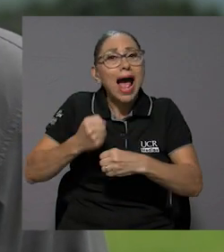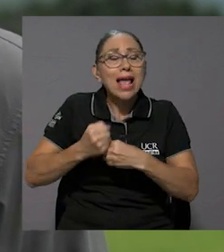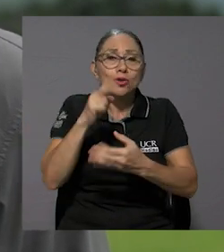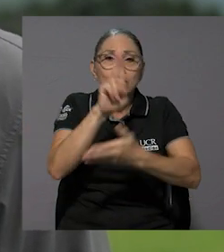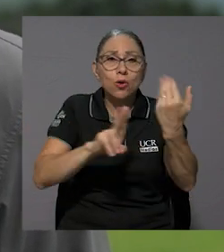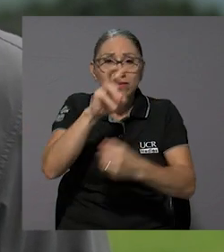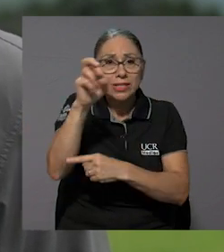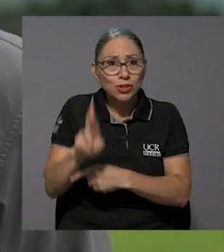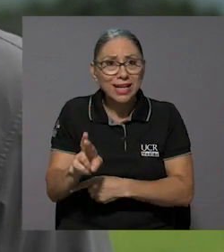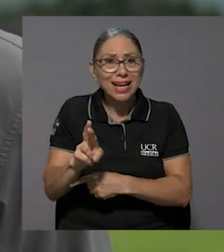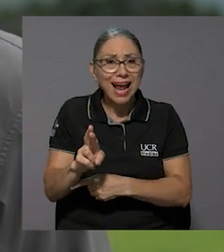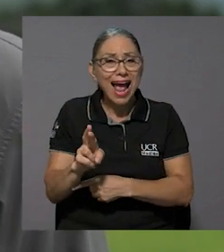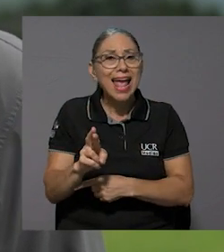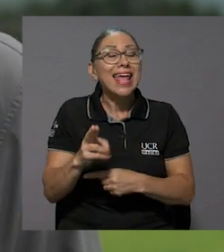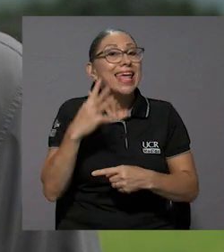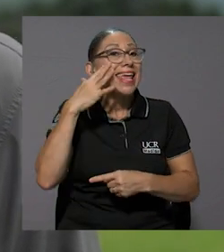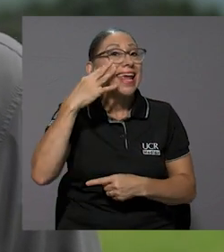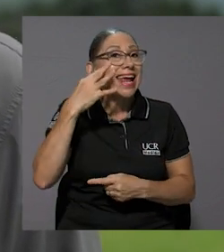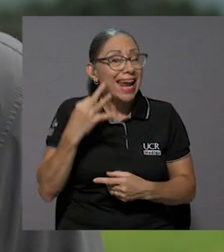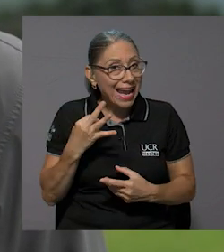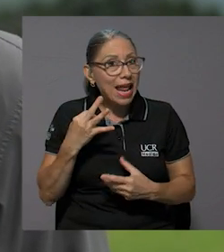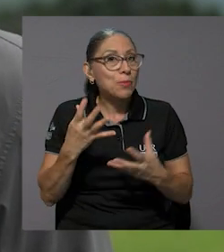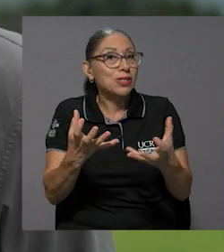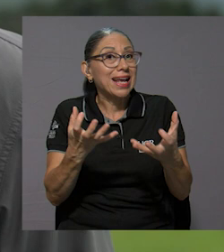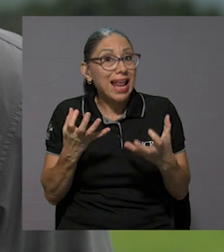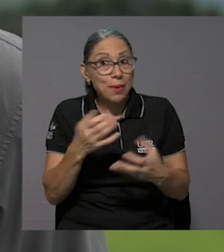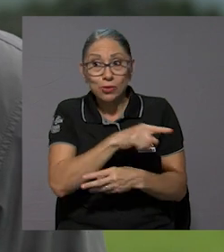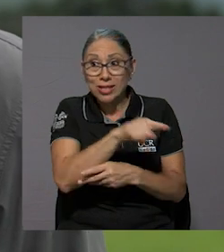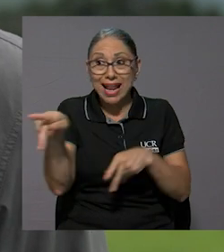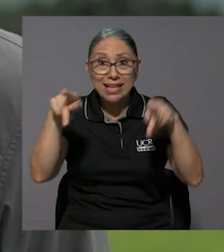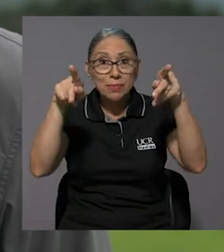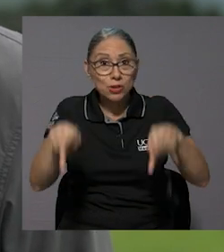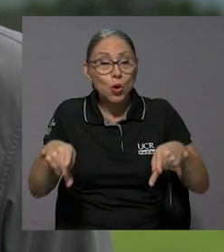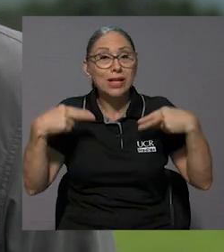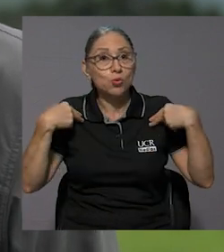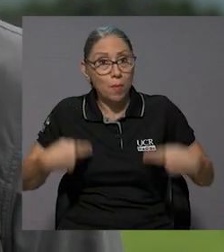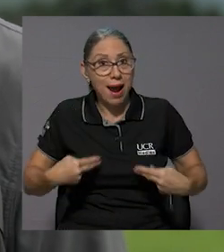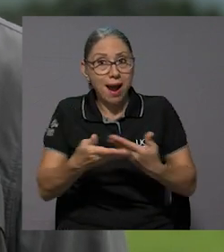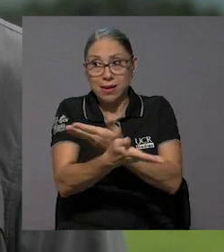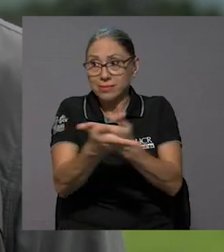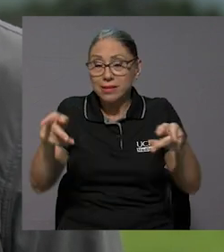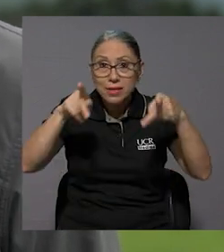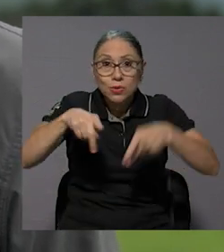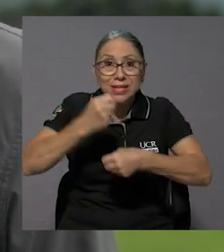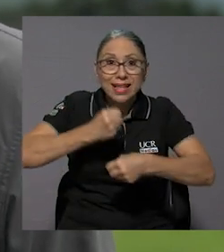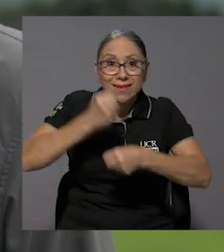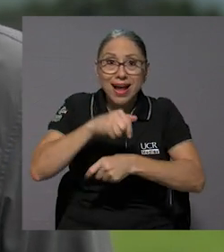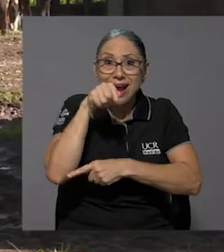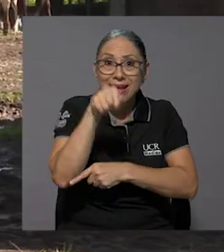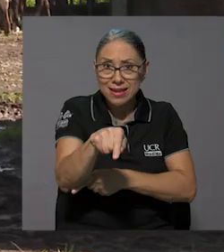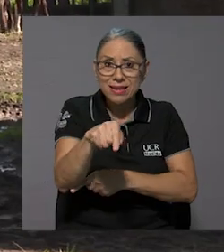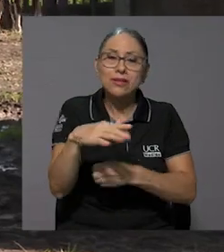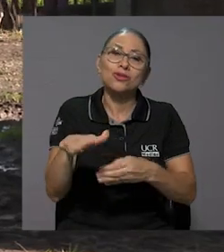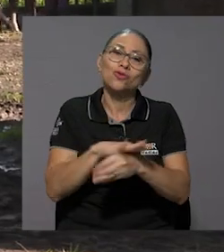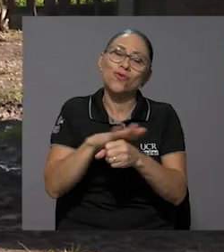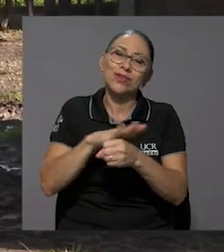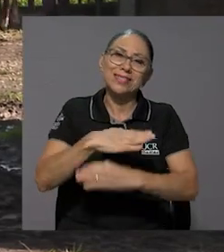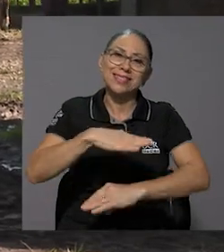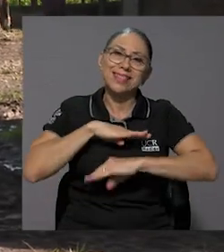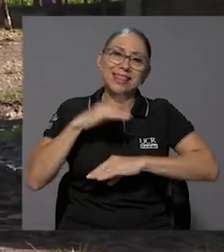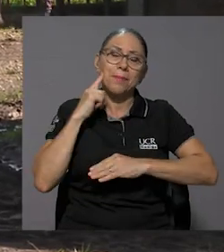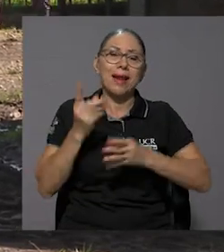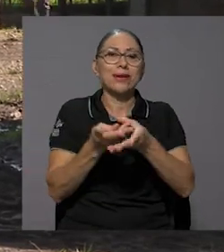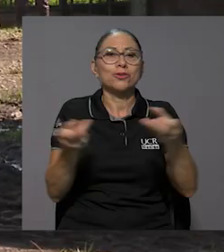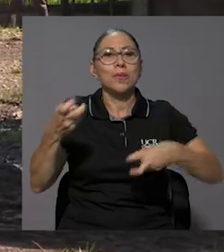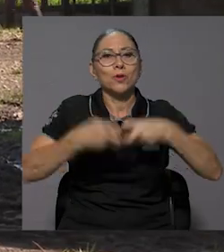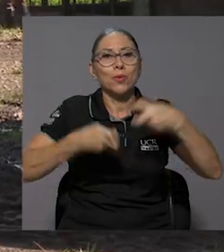y creemos que el potencial humano que en ella se encuentra es suficiente para resolver los